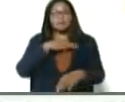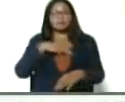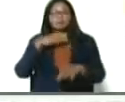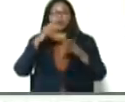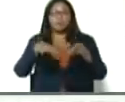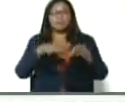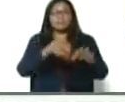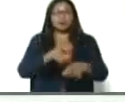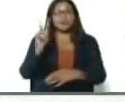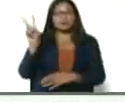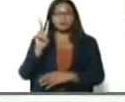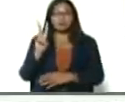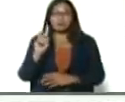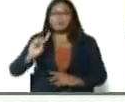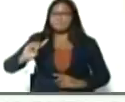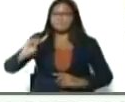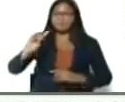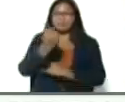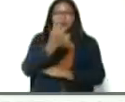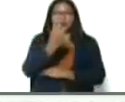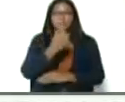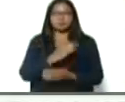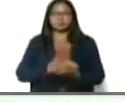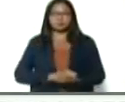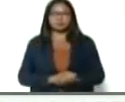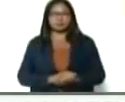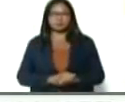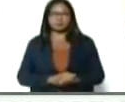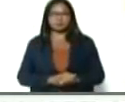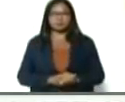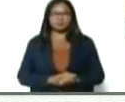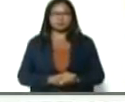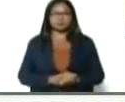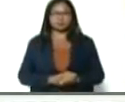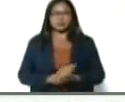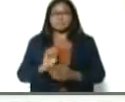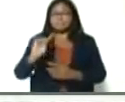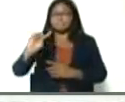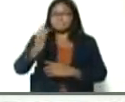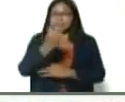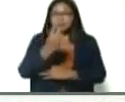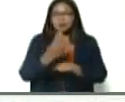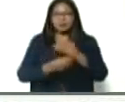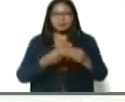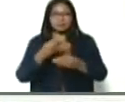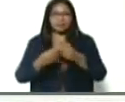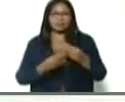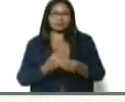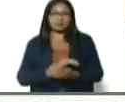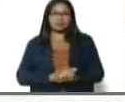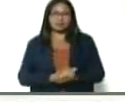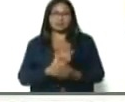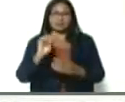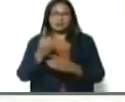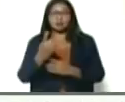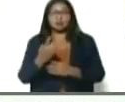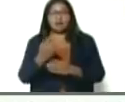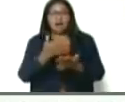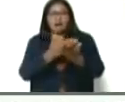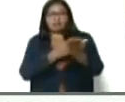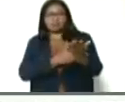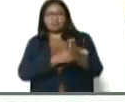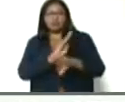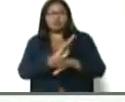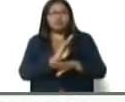agro Venezuela, jamás, se tuvo un plan, jamás, se tuvo una acción, de protección, de